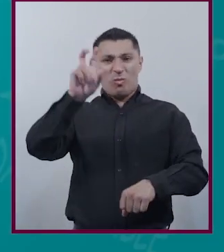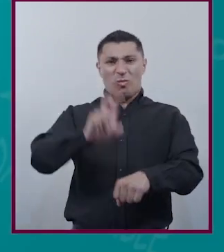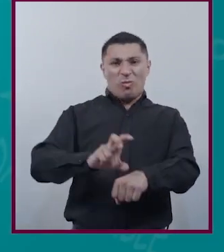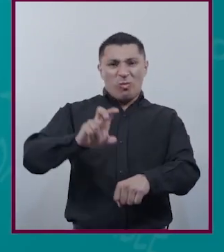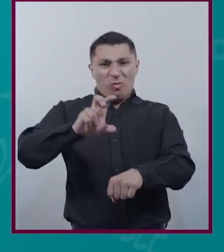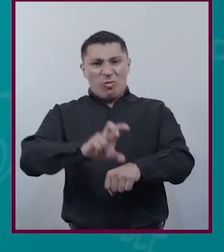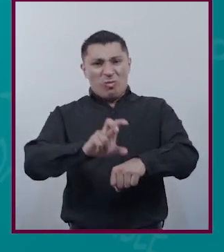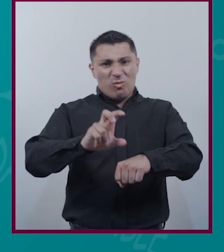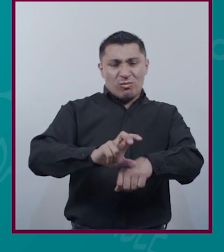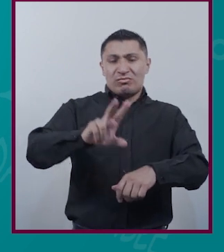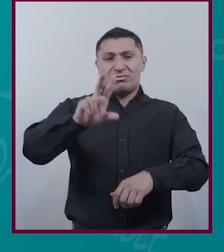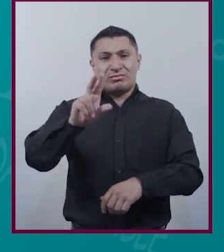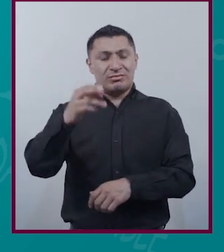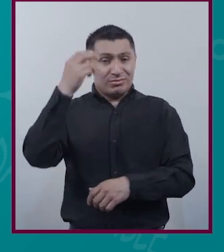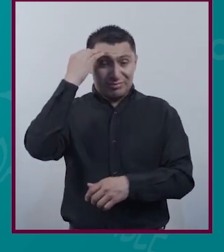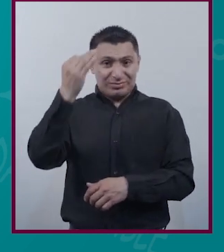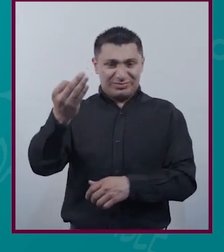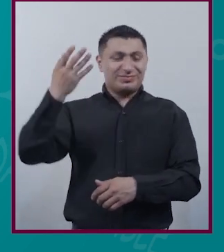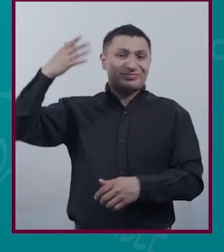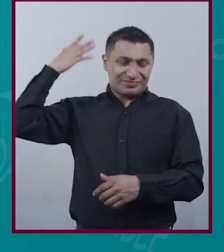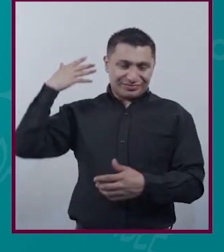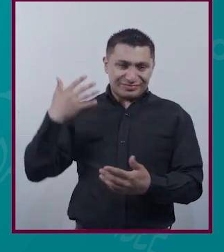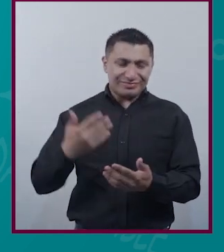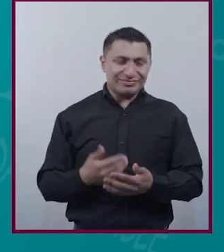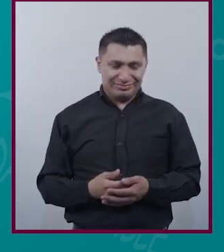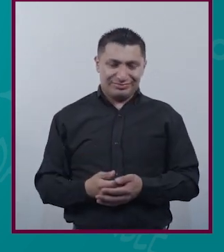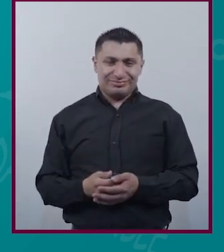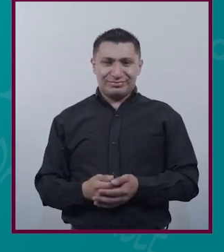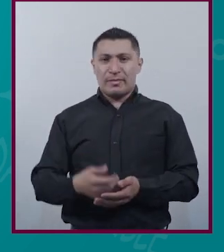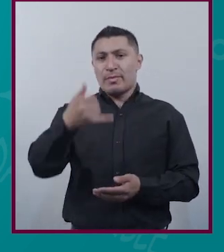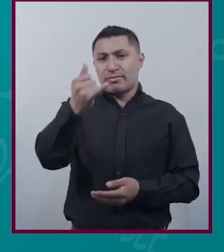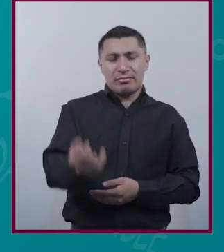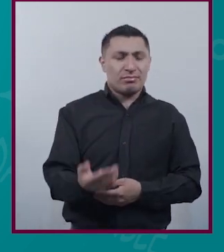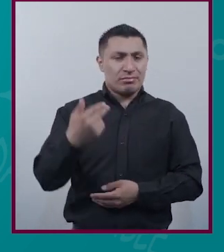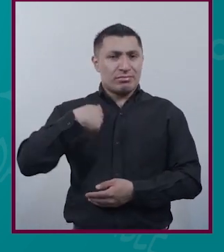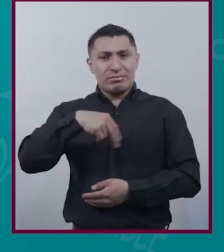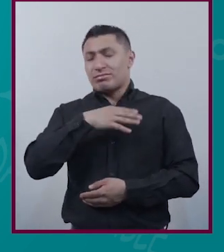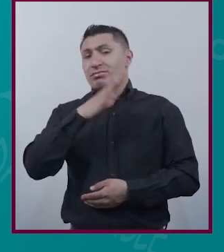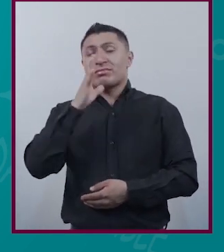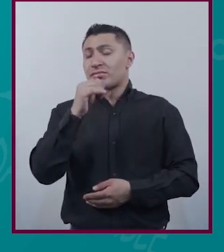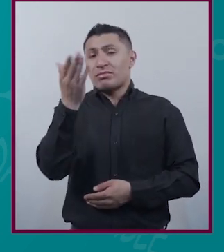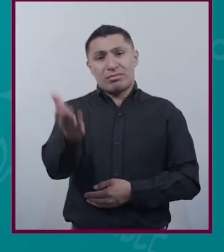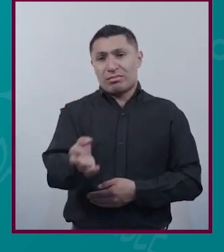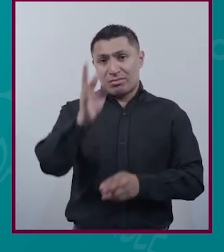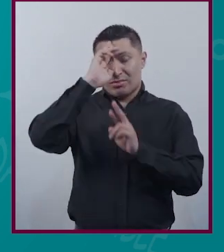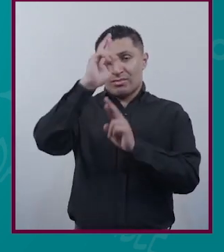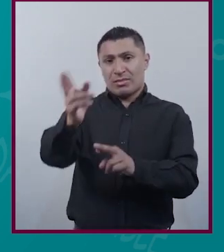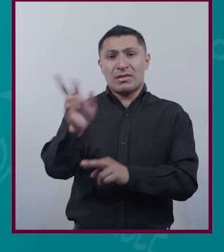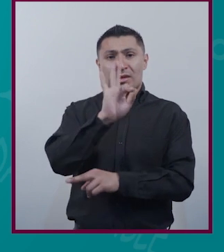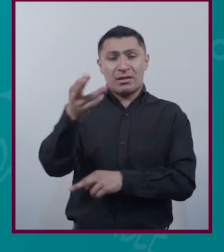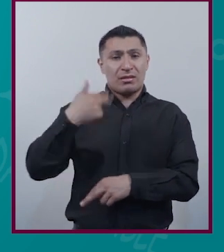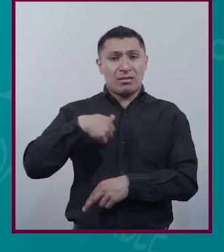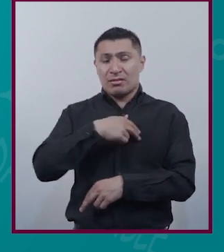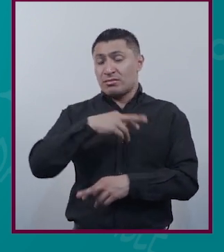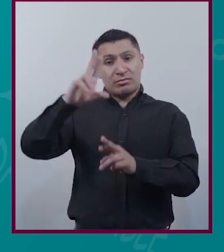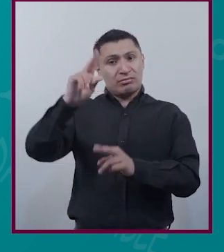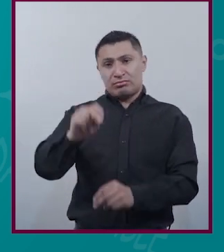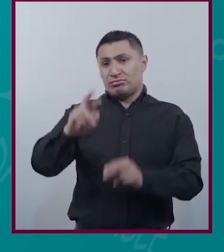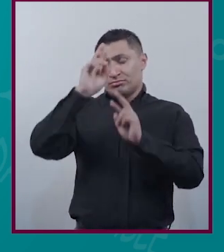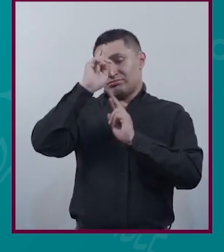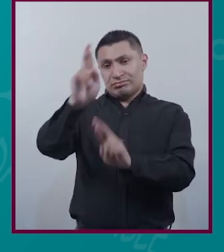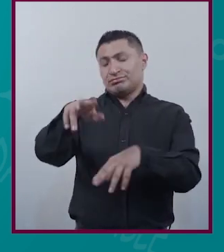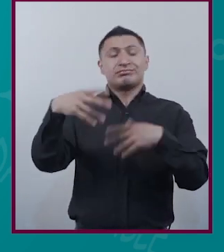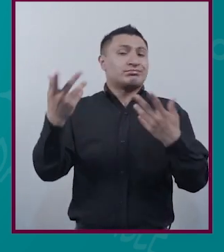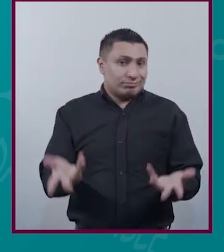en ese tiempo Y que no podemos pedir respeto si no respetamos a la gente